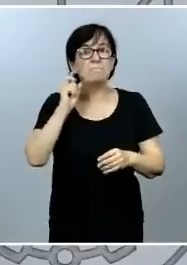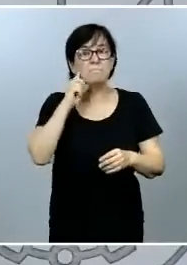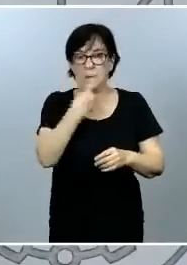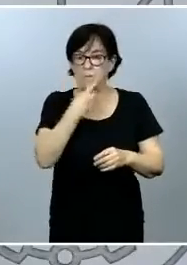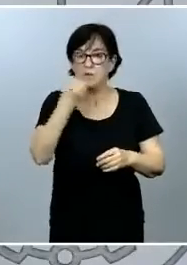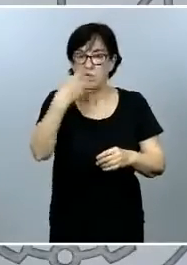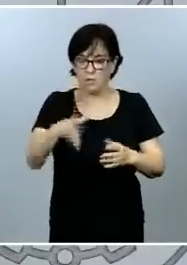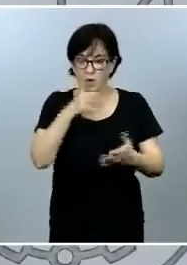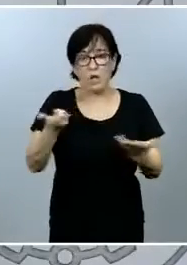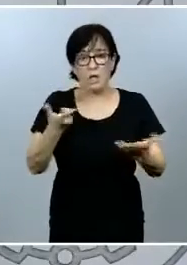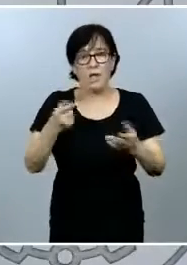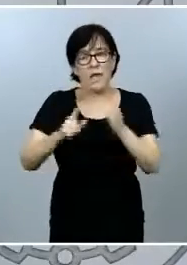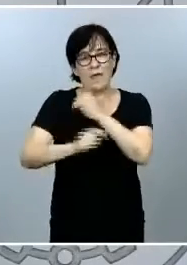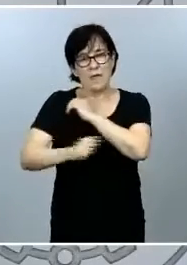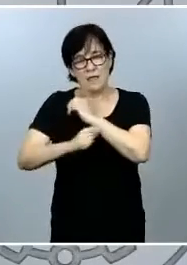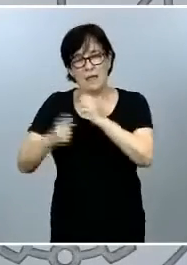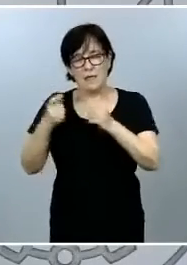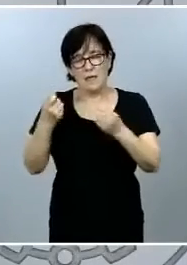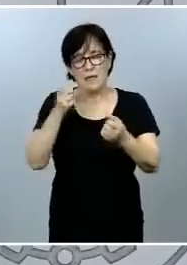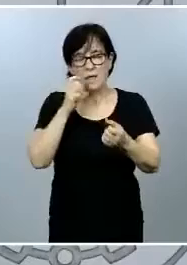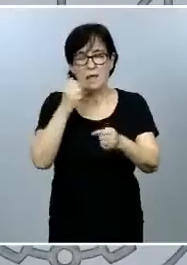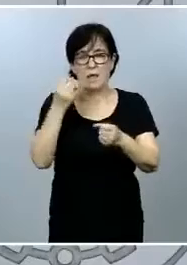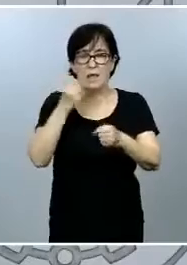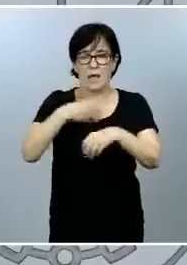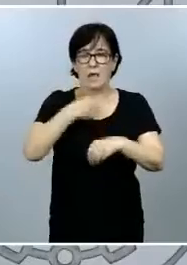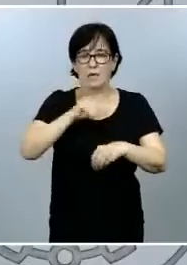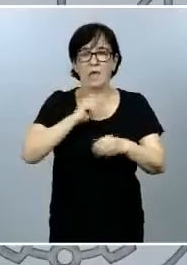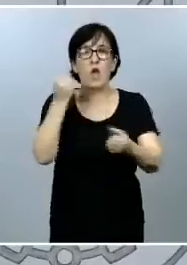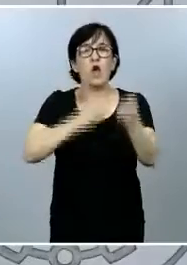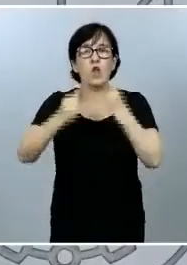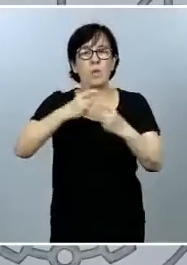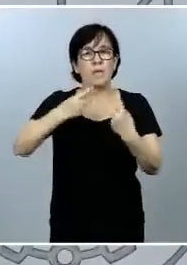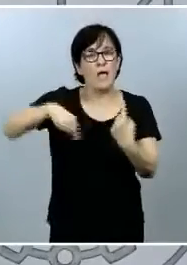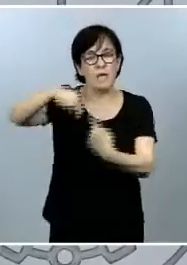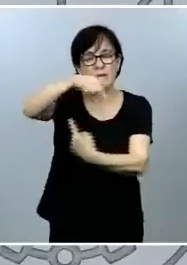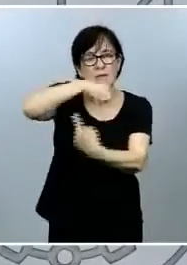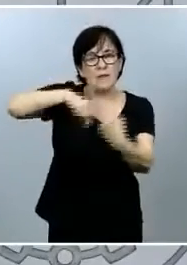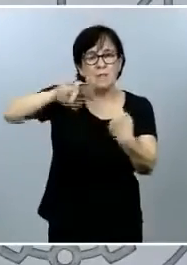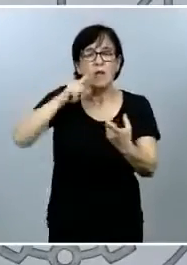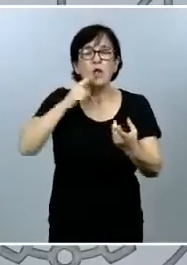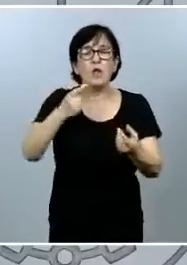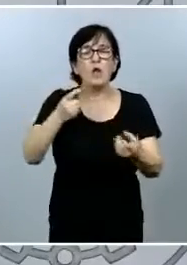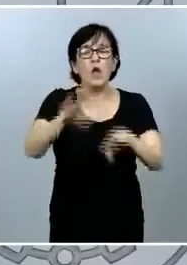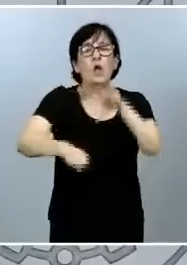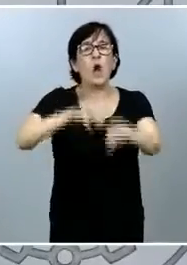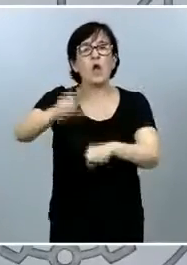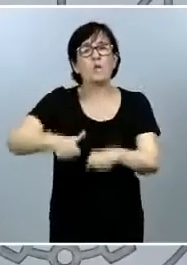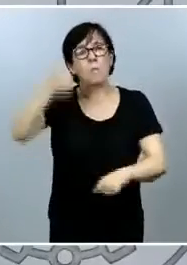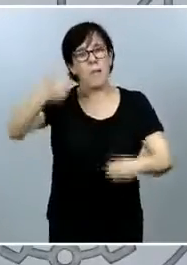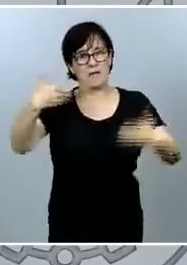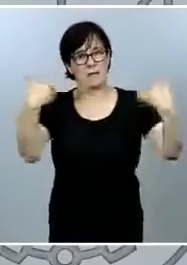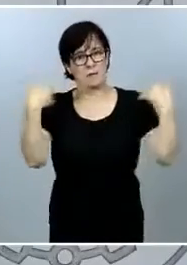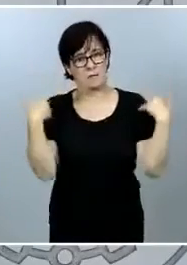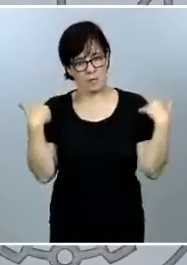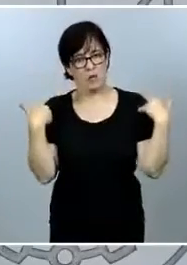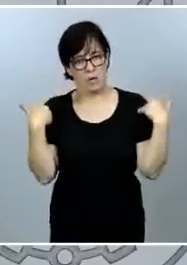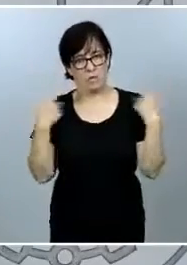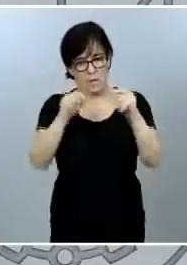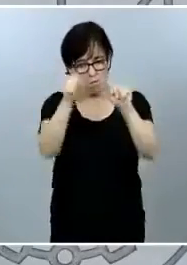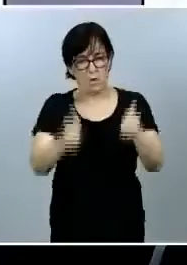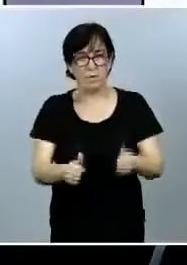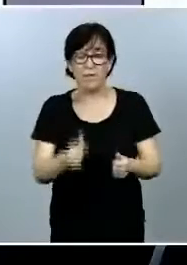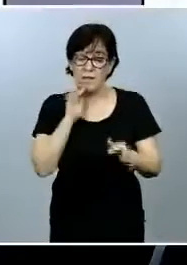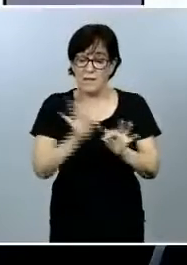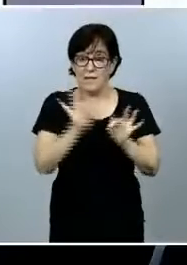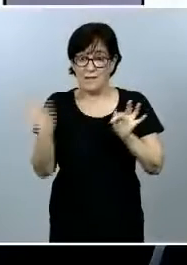Economía Circular, que nos tiene que permitir avanzar en un modelo de consumo más responsable. Antes de cederle las